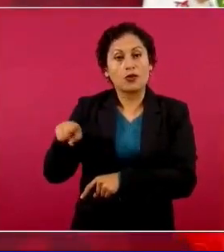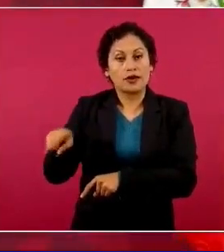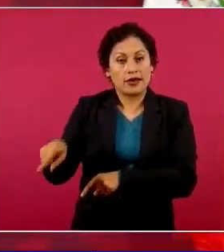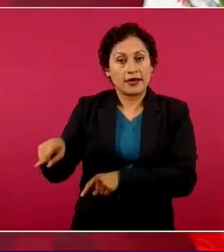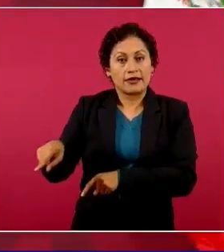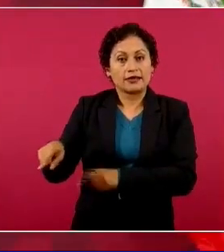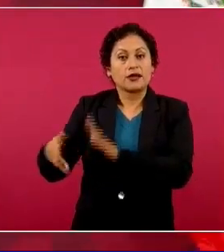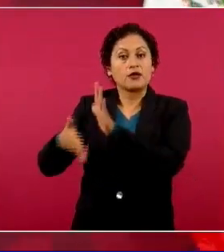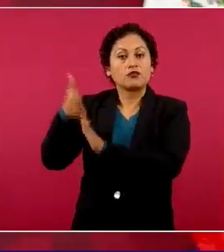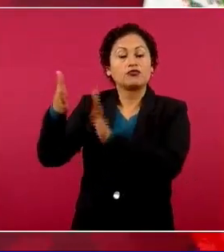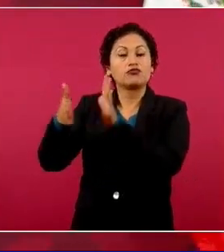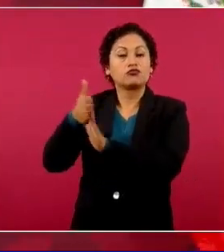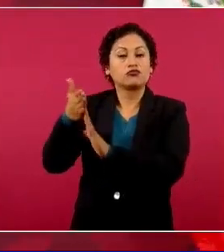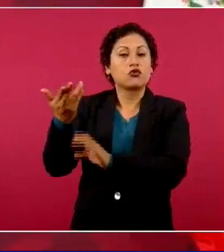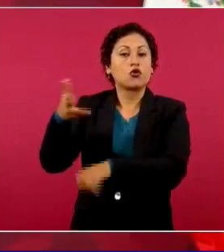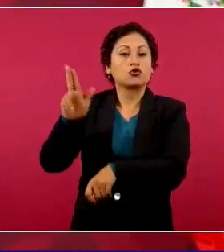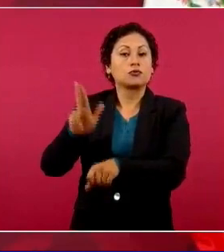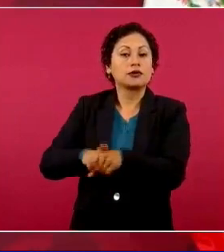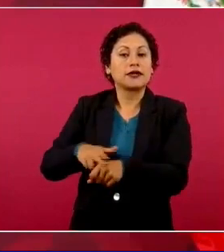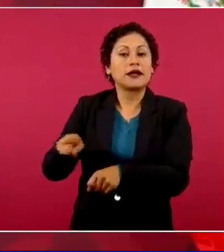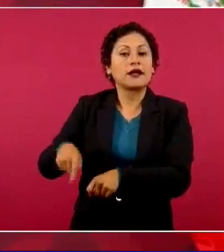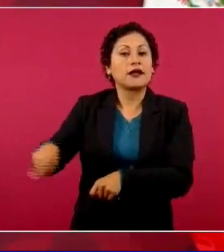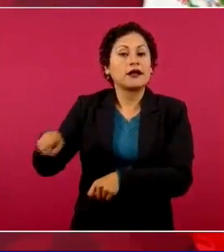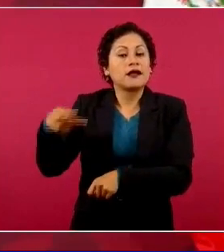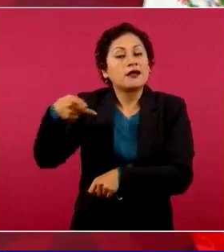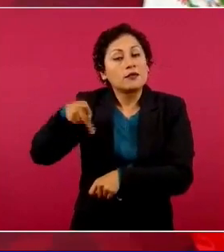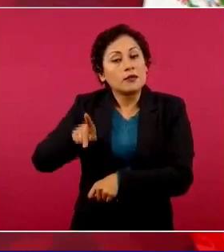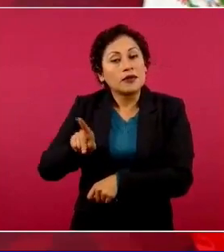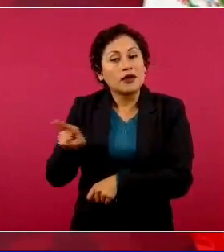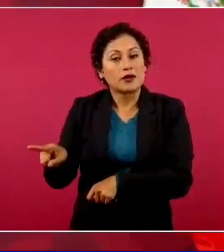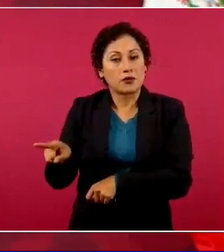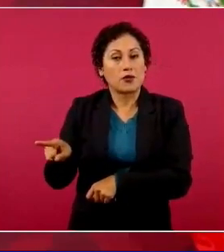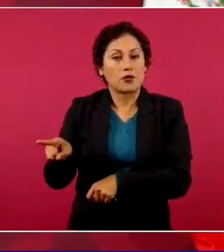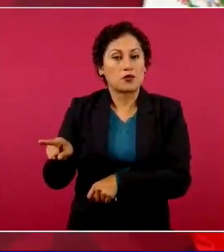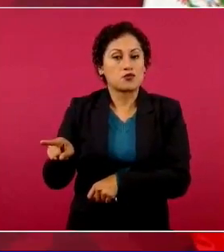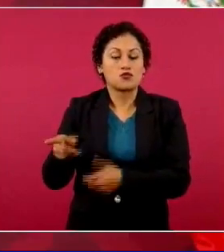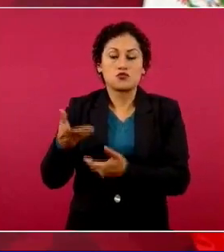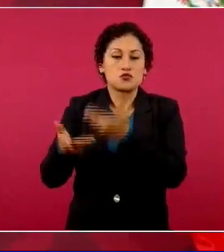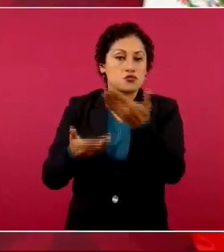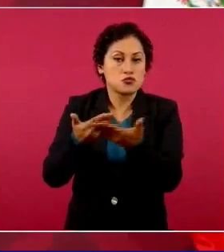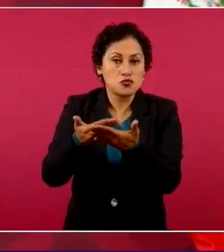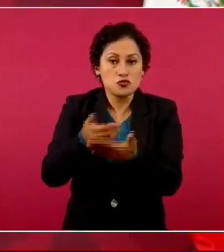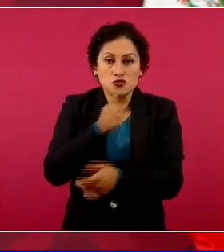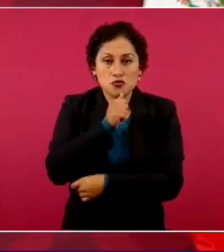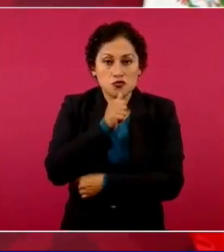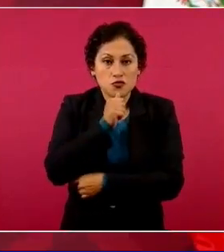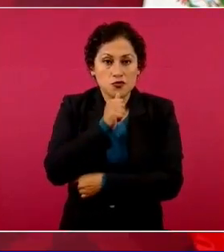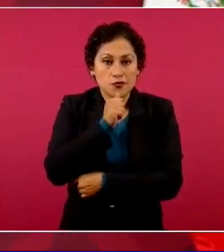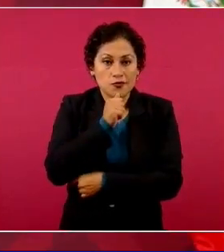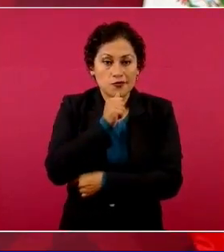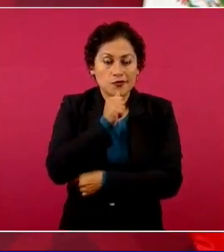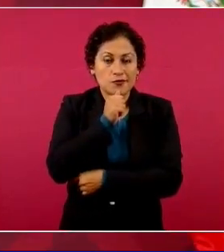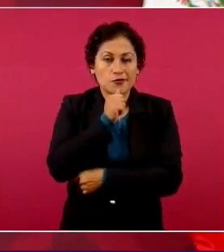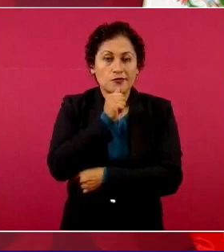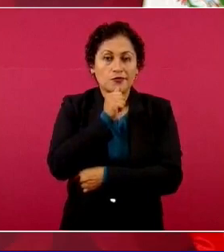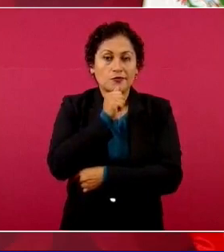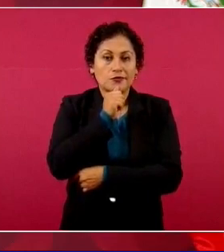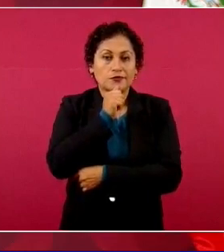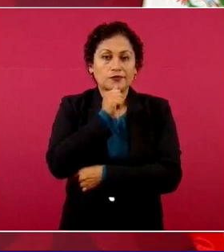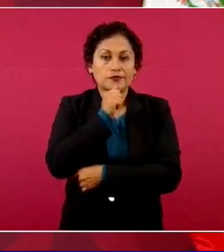y no se ha puesto a funcionar, en